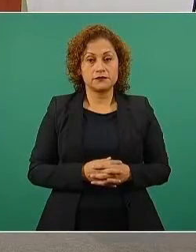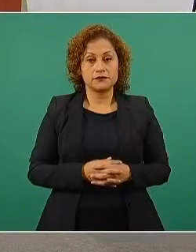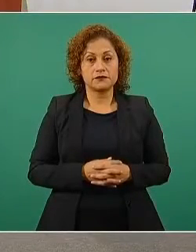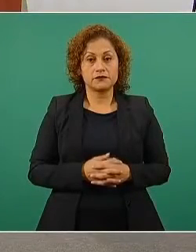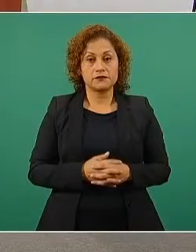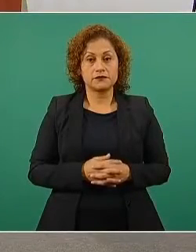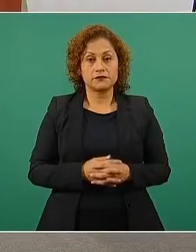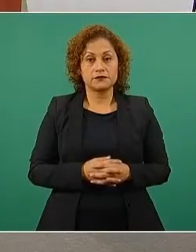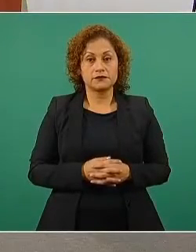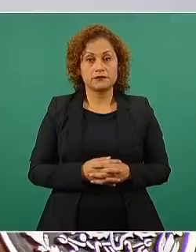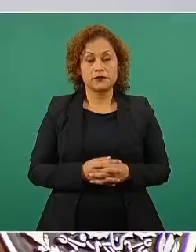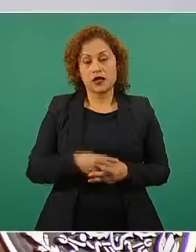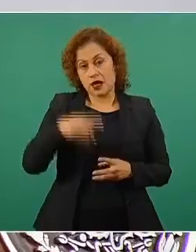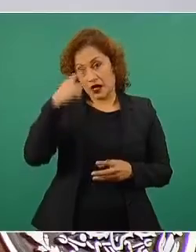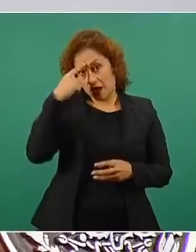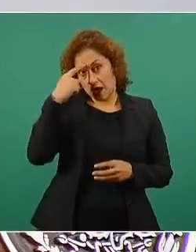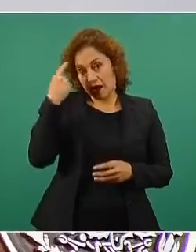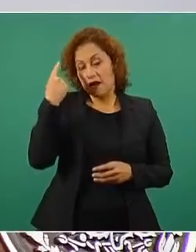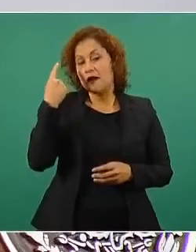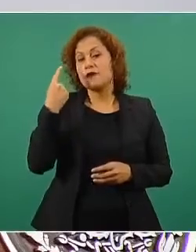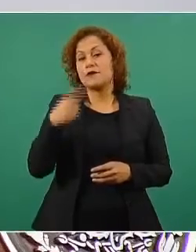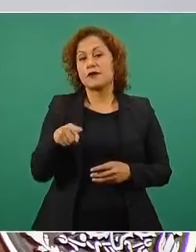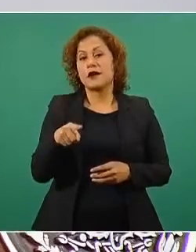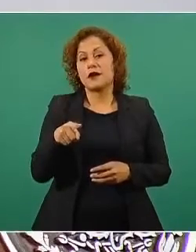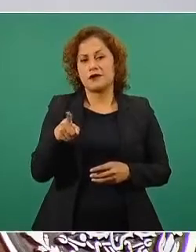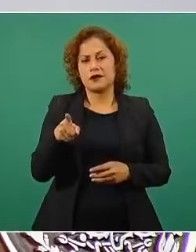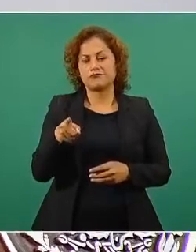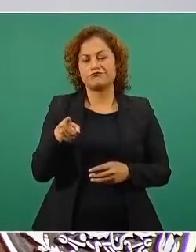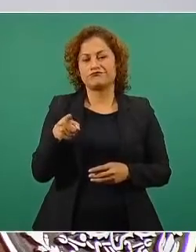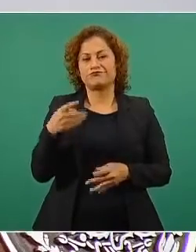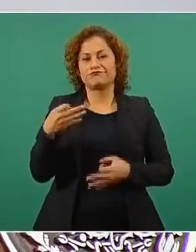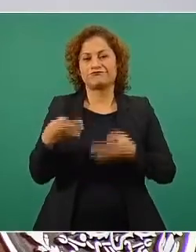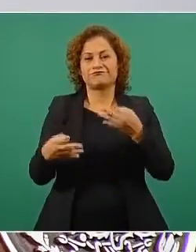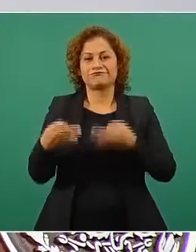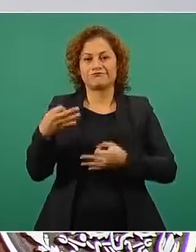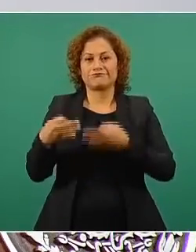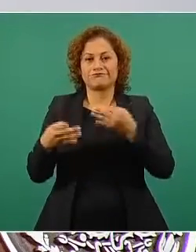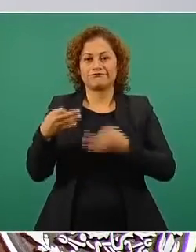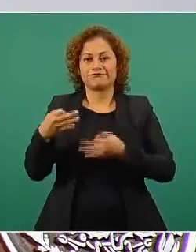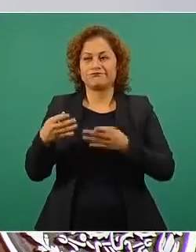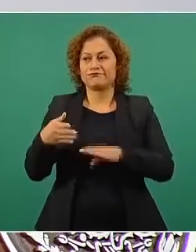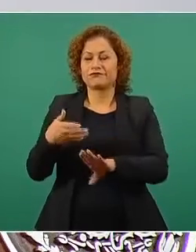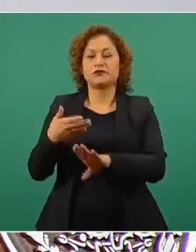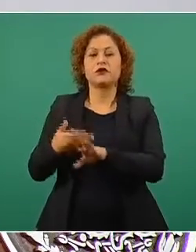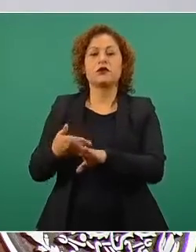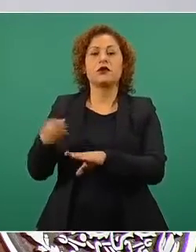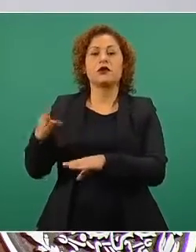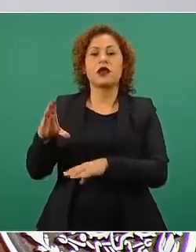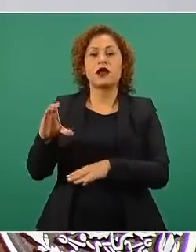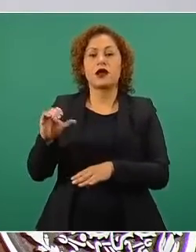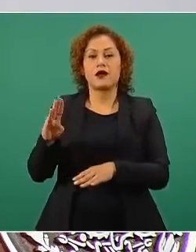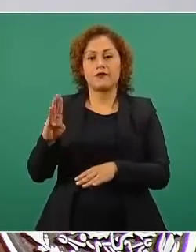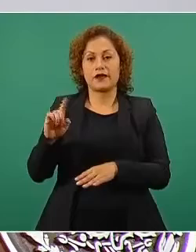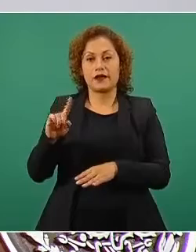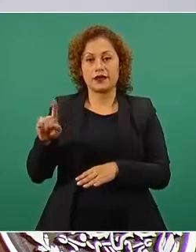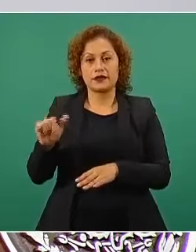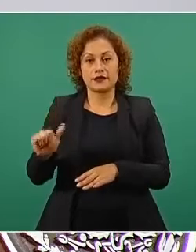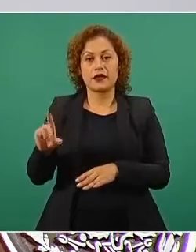procedencia del gobernador Cabeza de Vaca y que